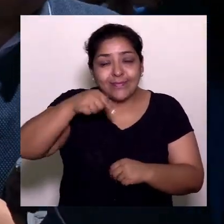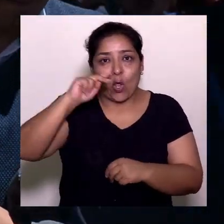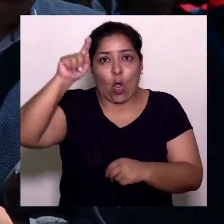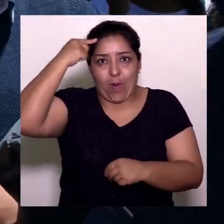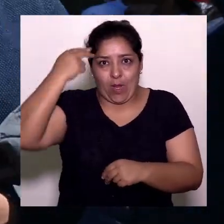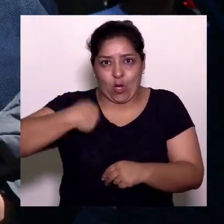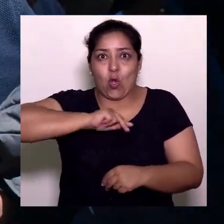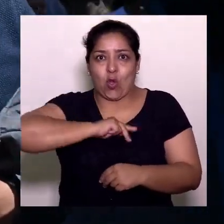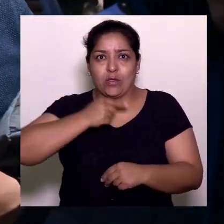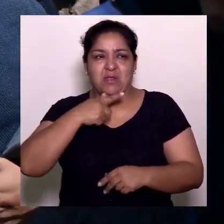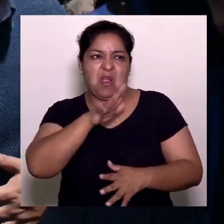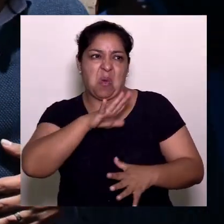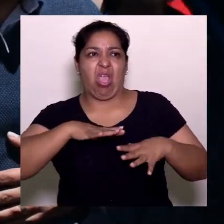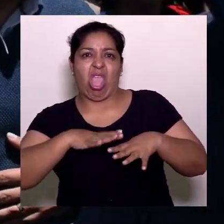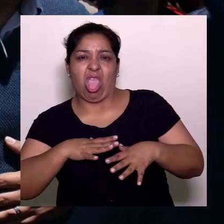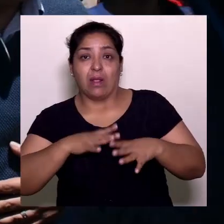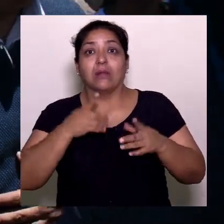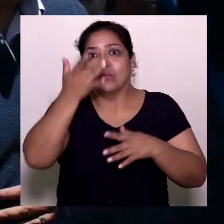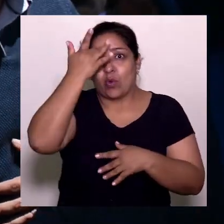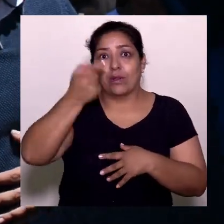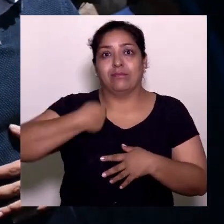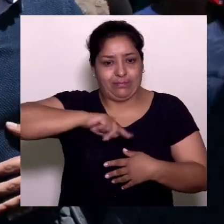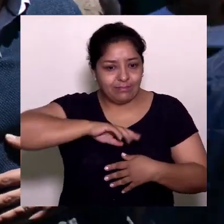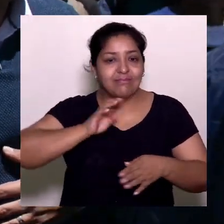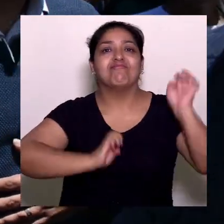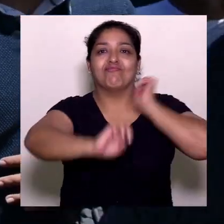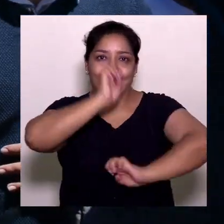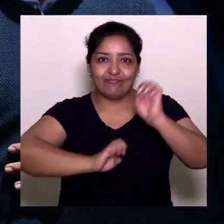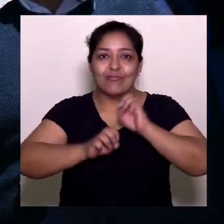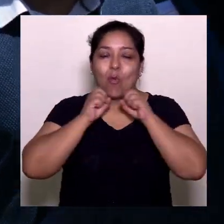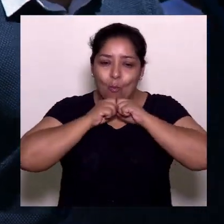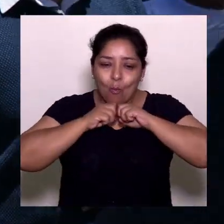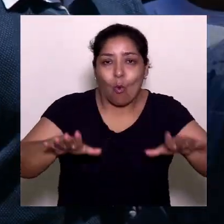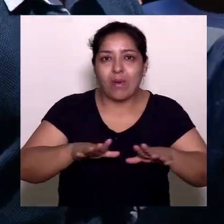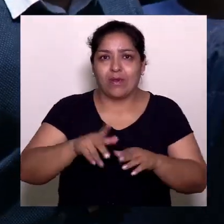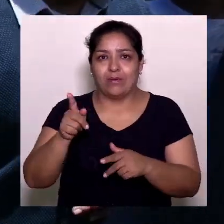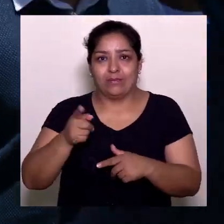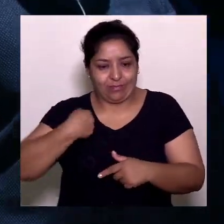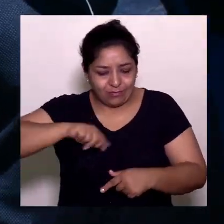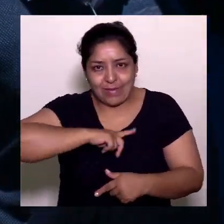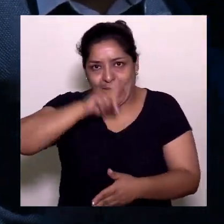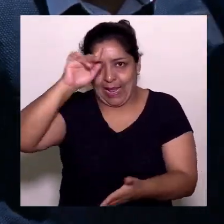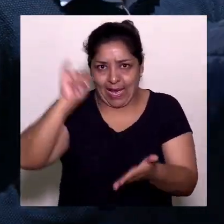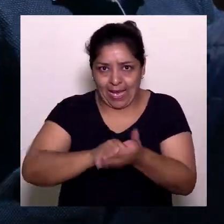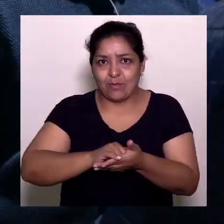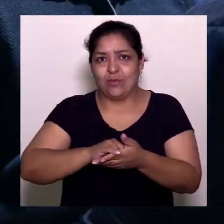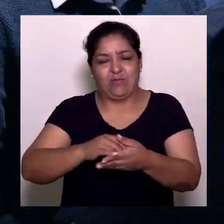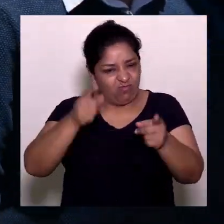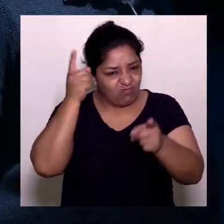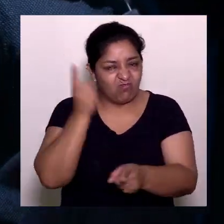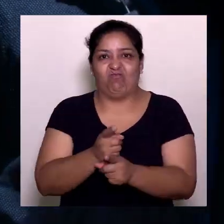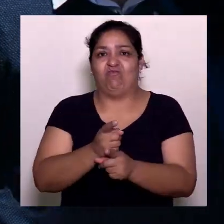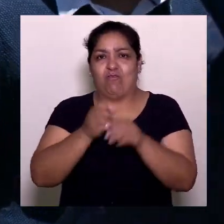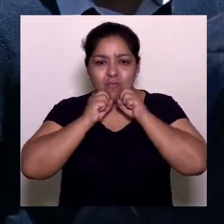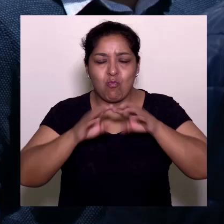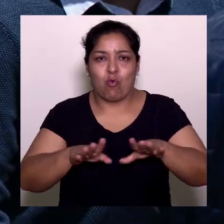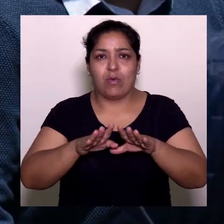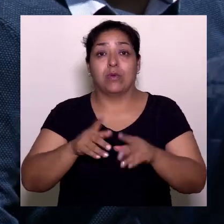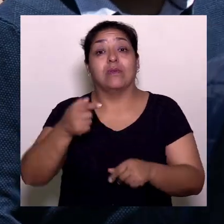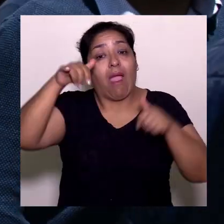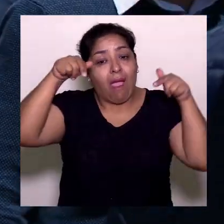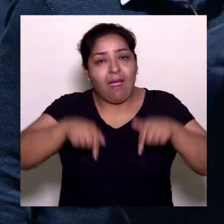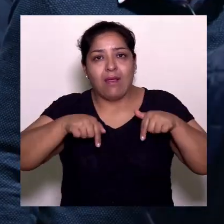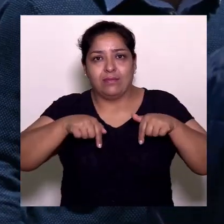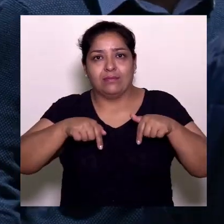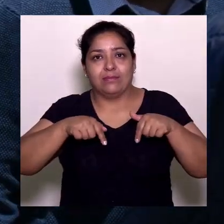Este gobierno ha causado varias molestias, pero es por eso, porque defendemos lo público, porque tenemos un criterio, una convicción que lo público puede ser